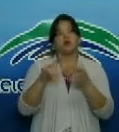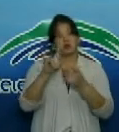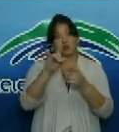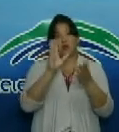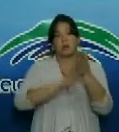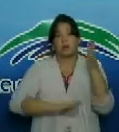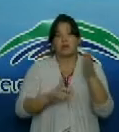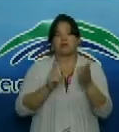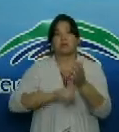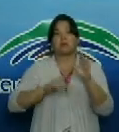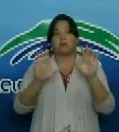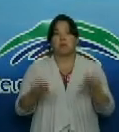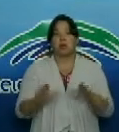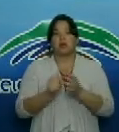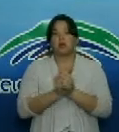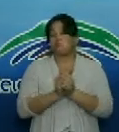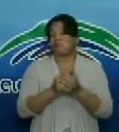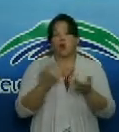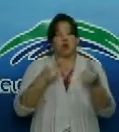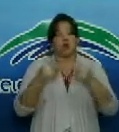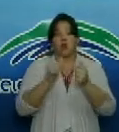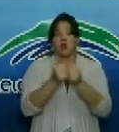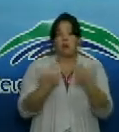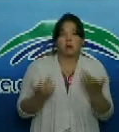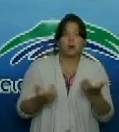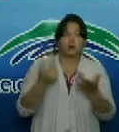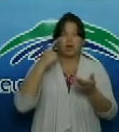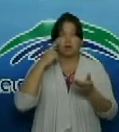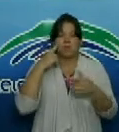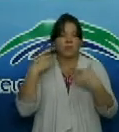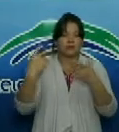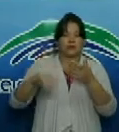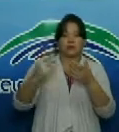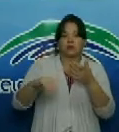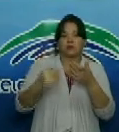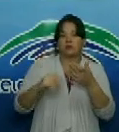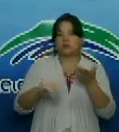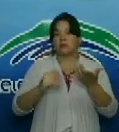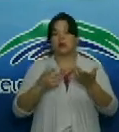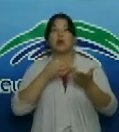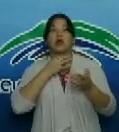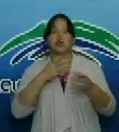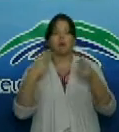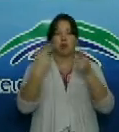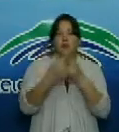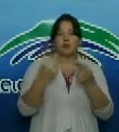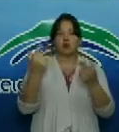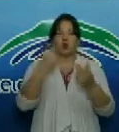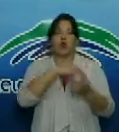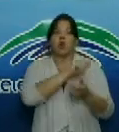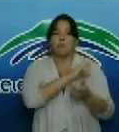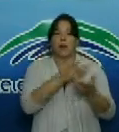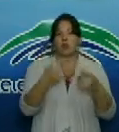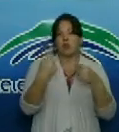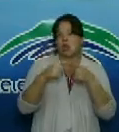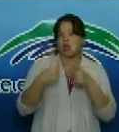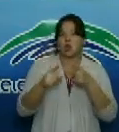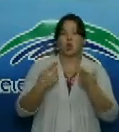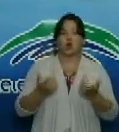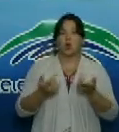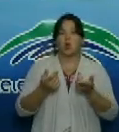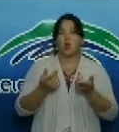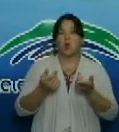algunos deportes ya van retomando el entrenamiento bueno la Liga Española de Fútbol va a comenzar el próximo